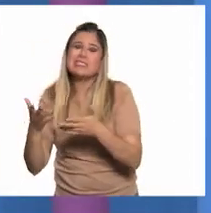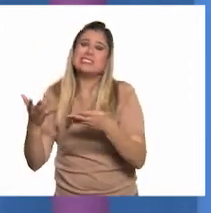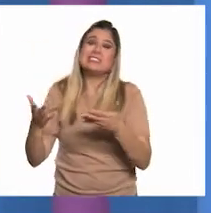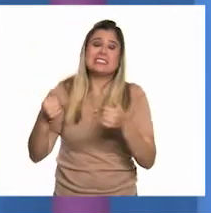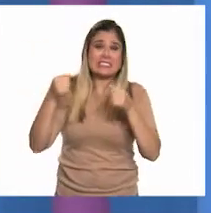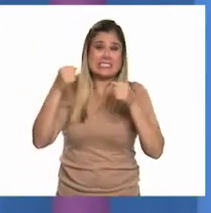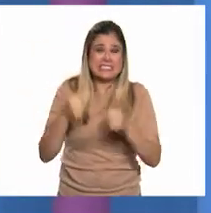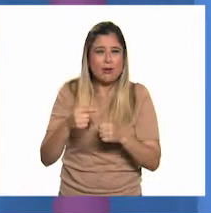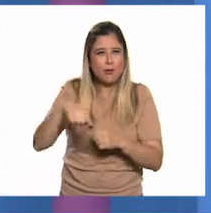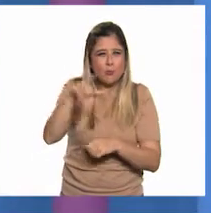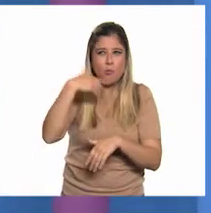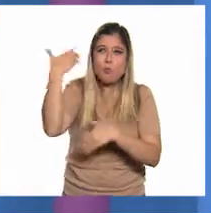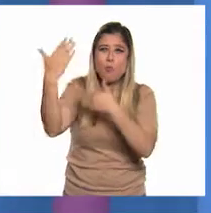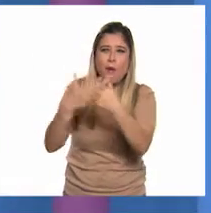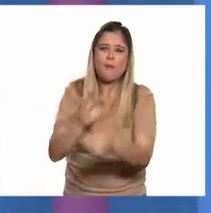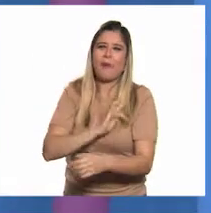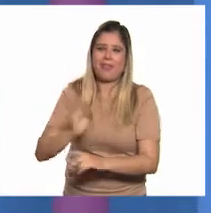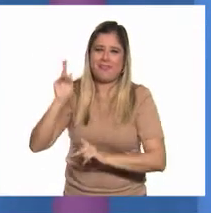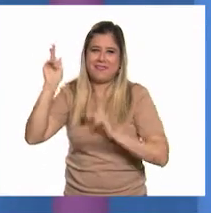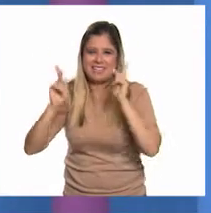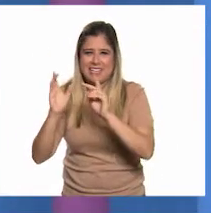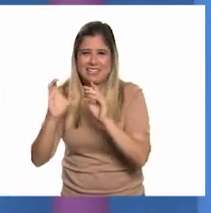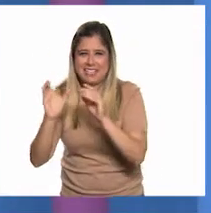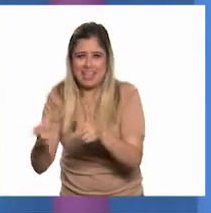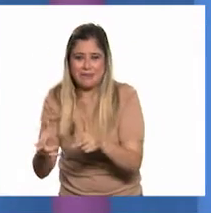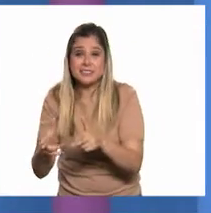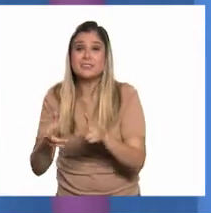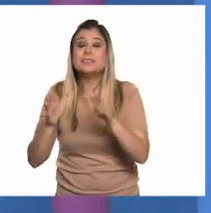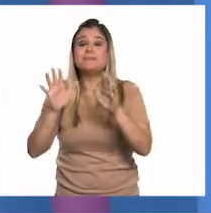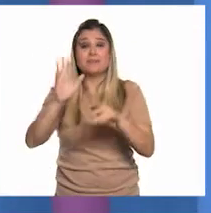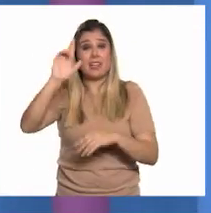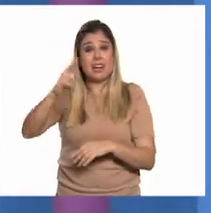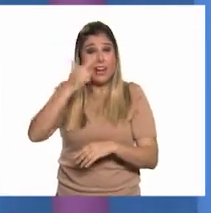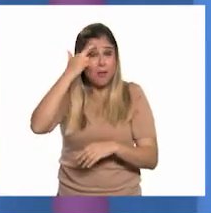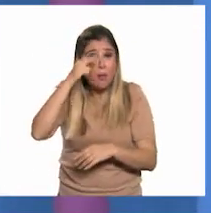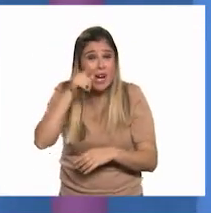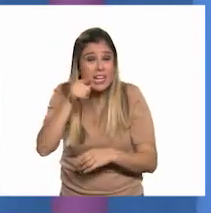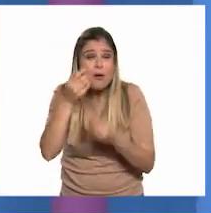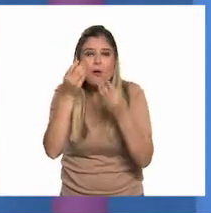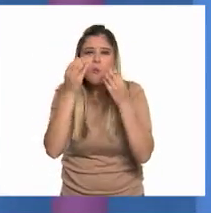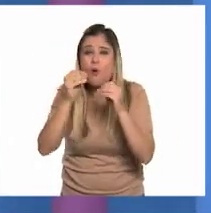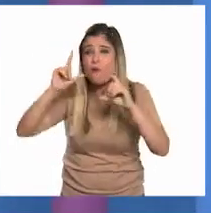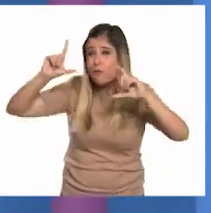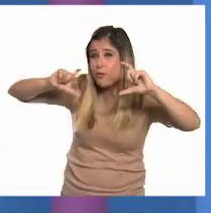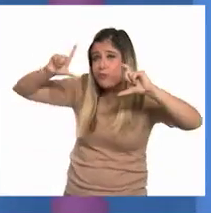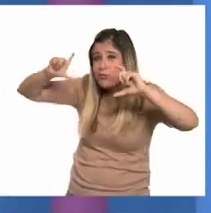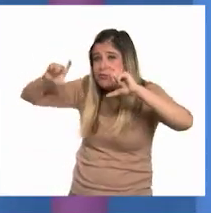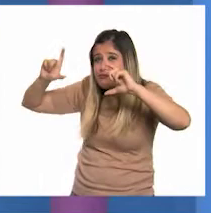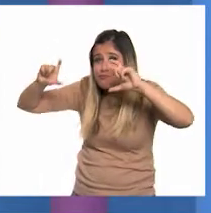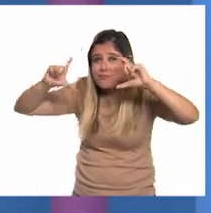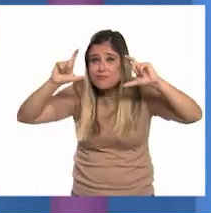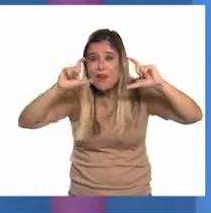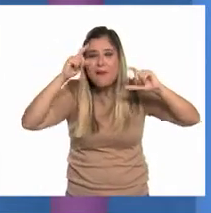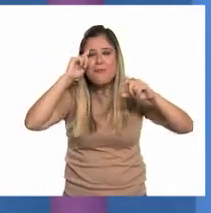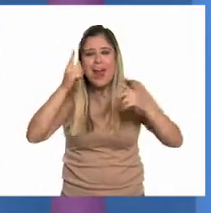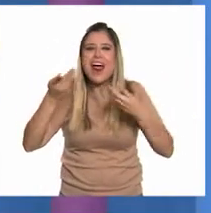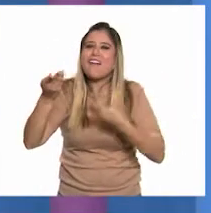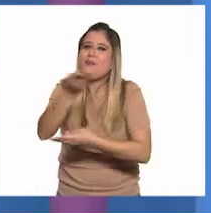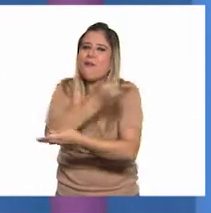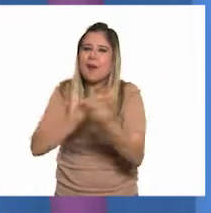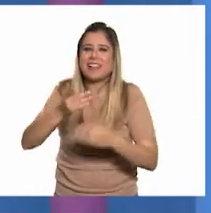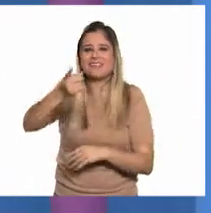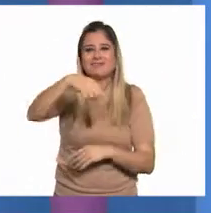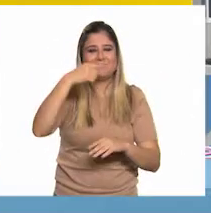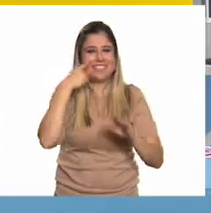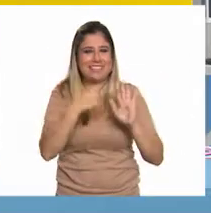de que en algún momento podrás hacerlo. Y entonces acuérdate de tomar muchas fotografías para compartir con todos